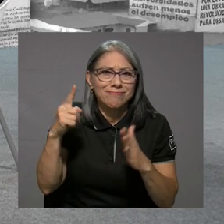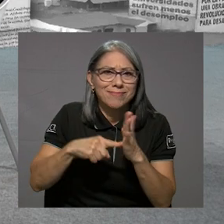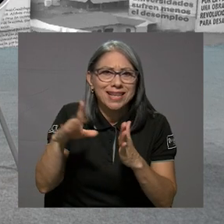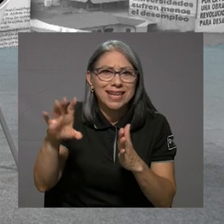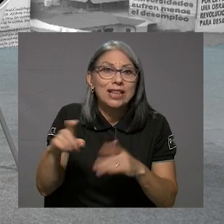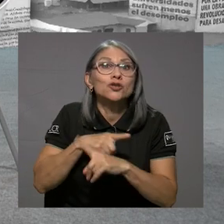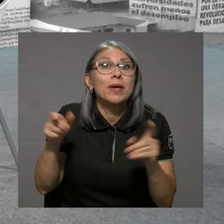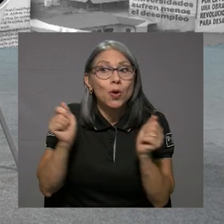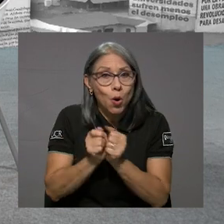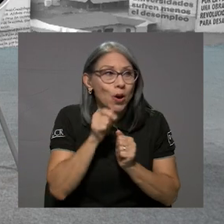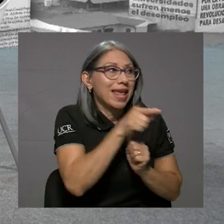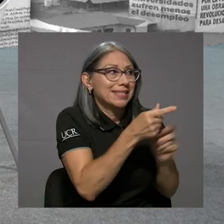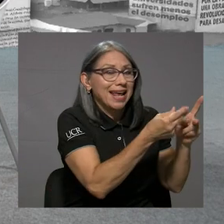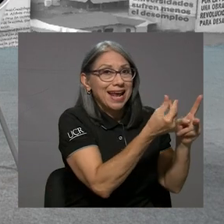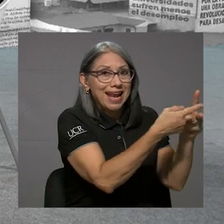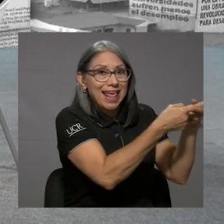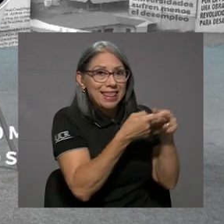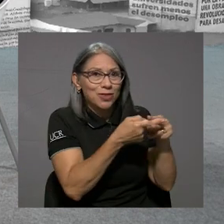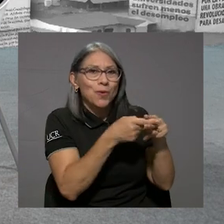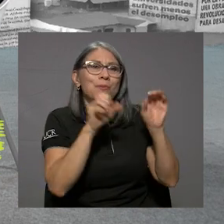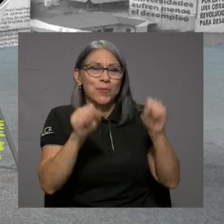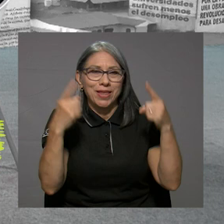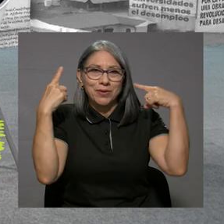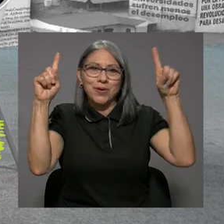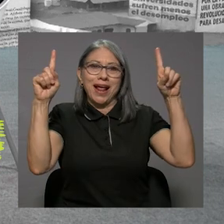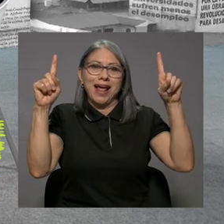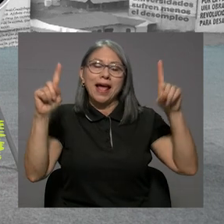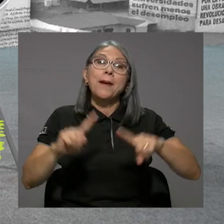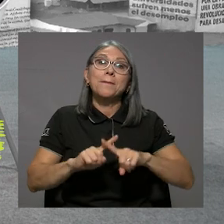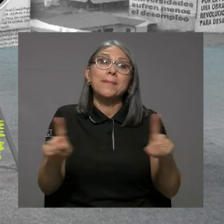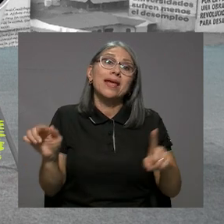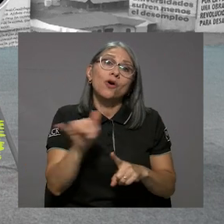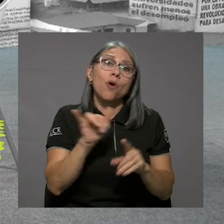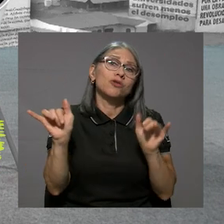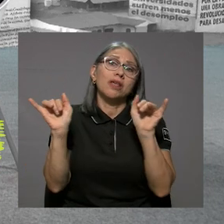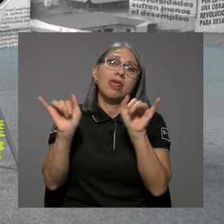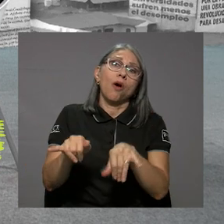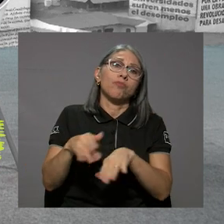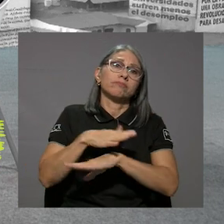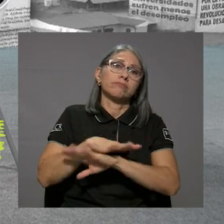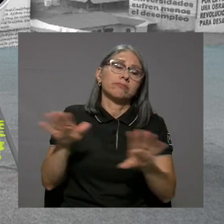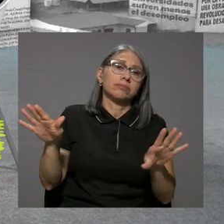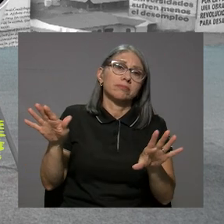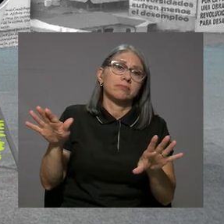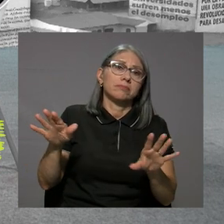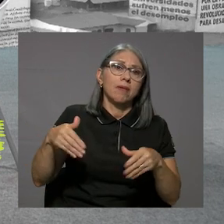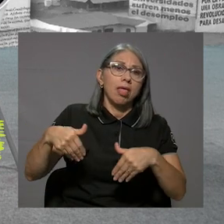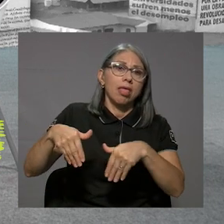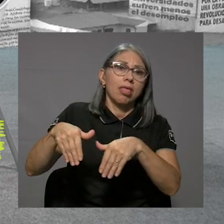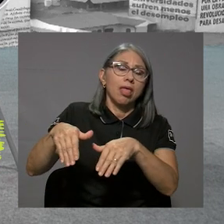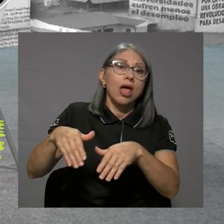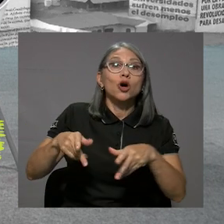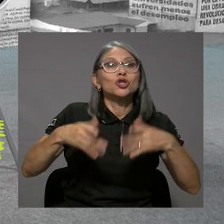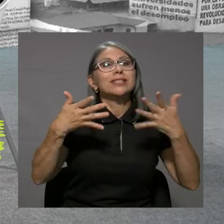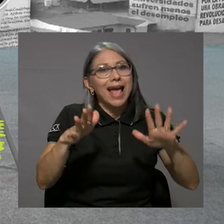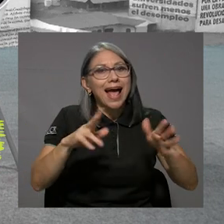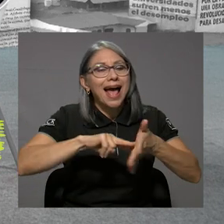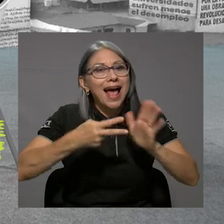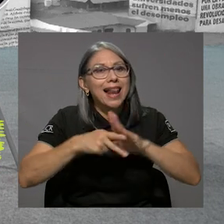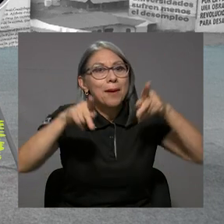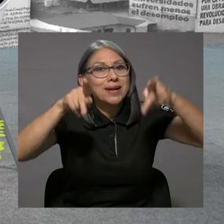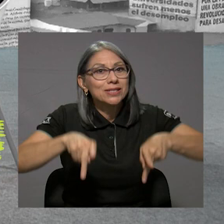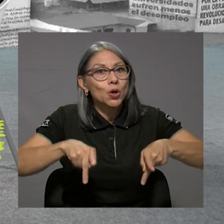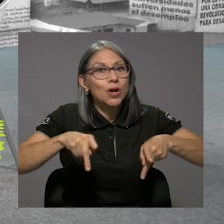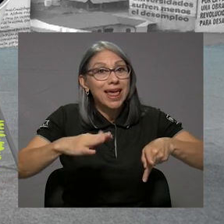pero con ese crédito se hubiese alcanzado. Pero como se dejó perder, o sea, quien asumió la